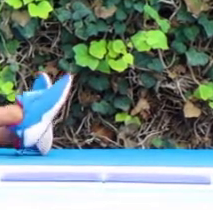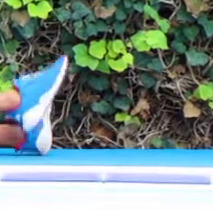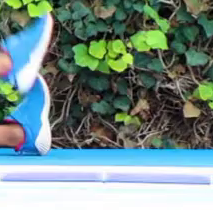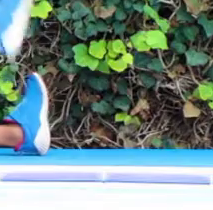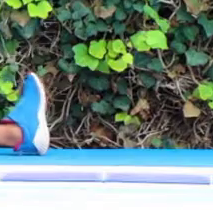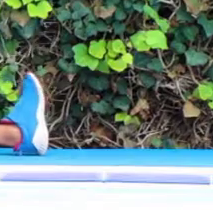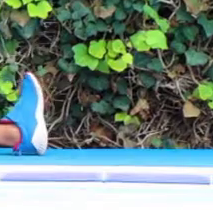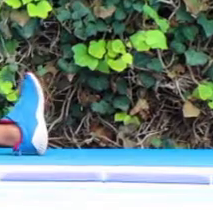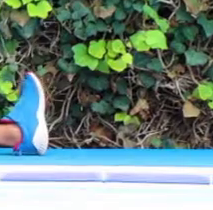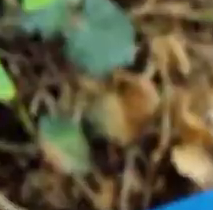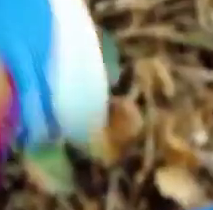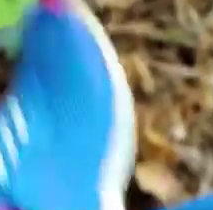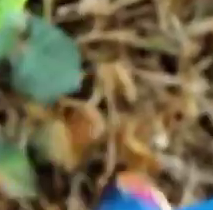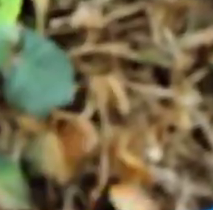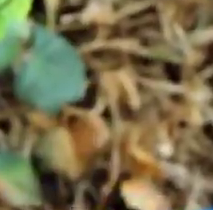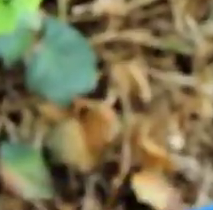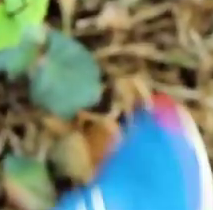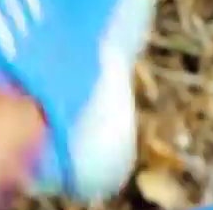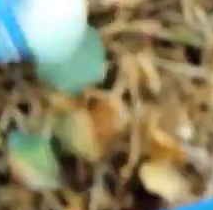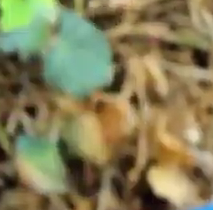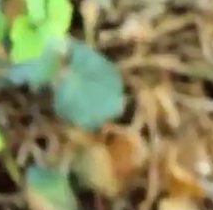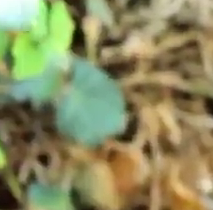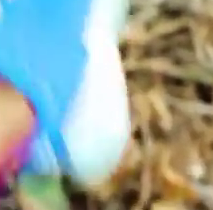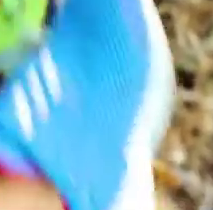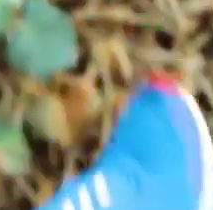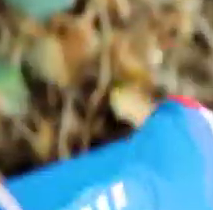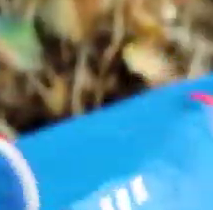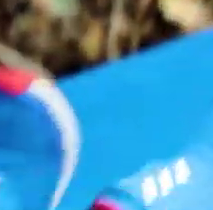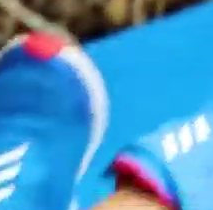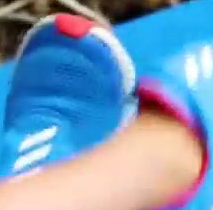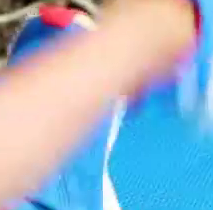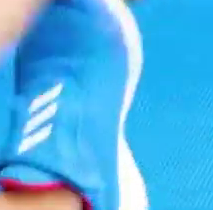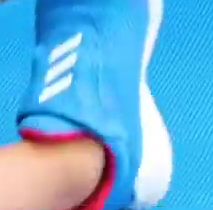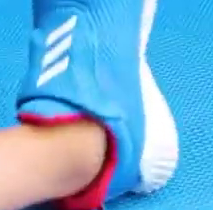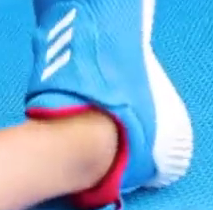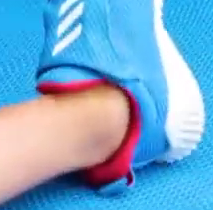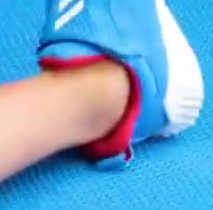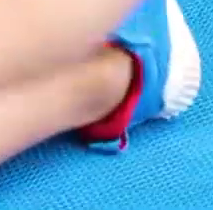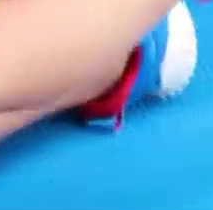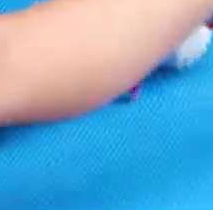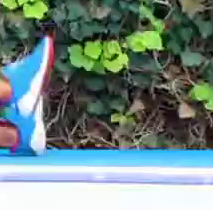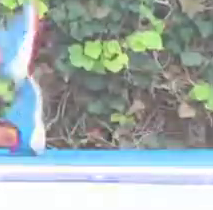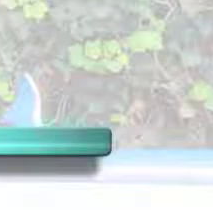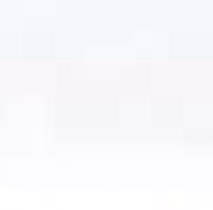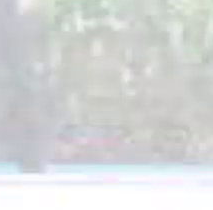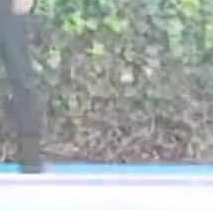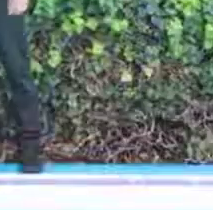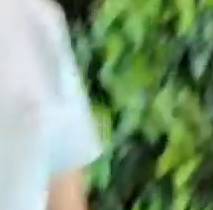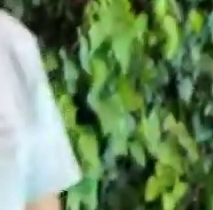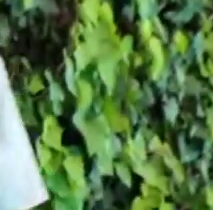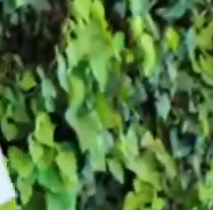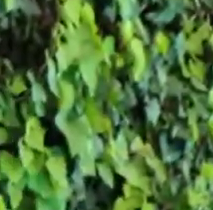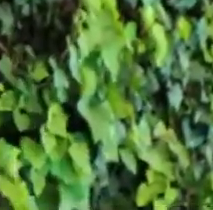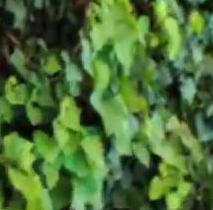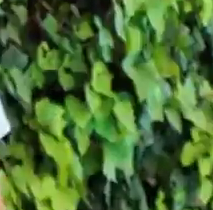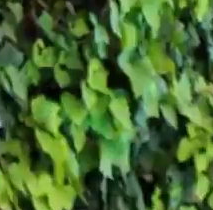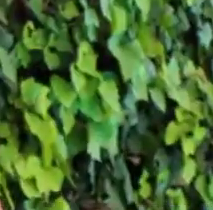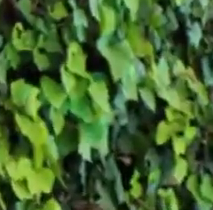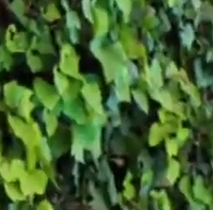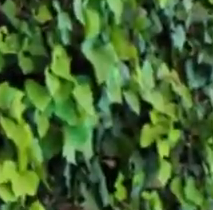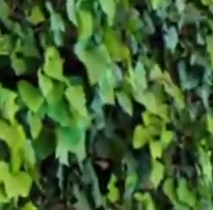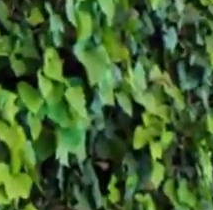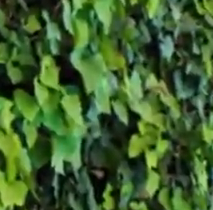sin tocar el piso. Dos. Procura que no toque el piso tu talón. Tres. Una más. Ok. Seguimos